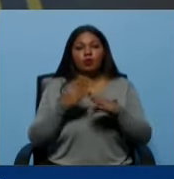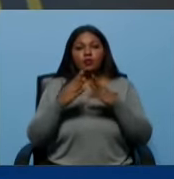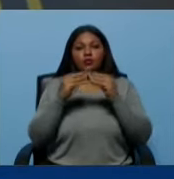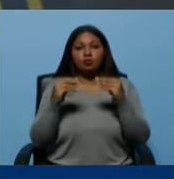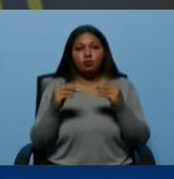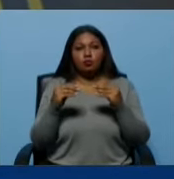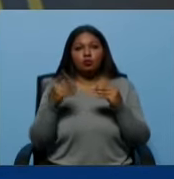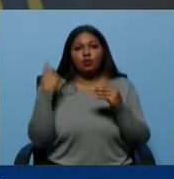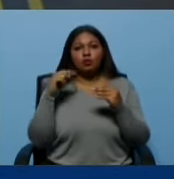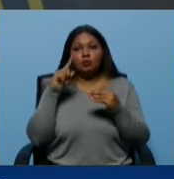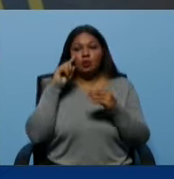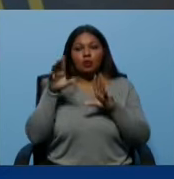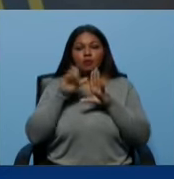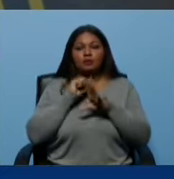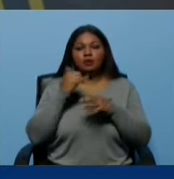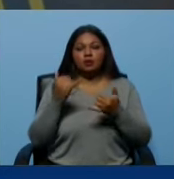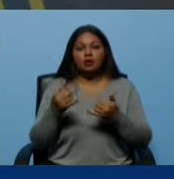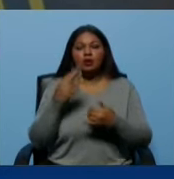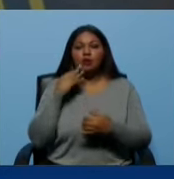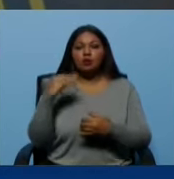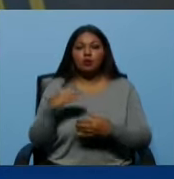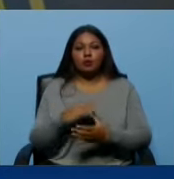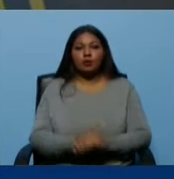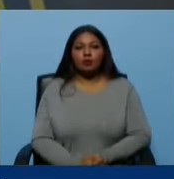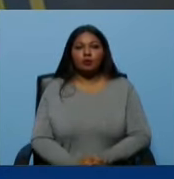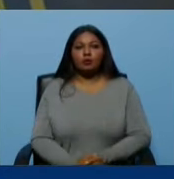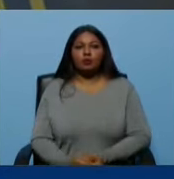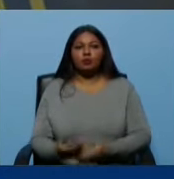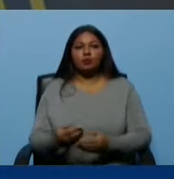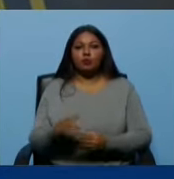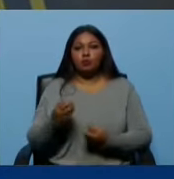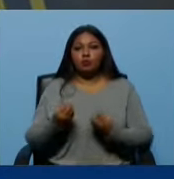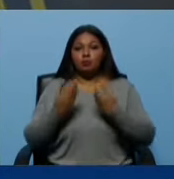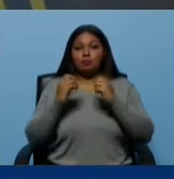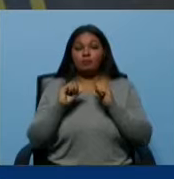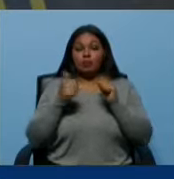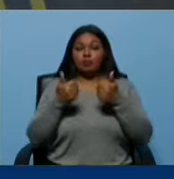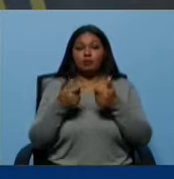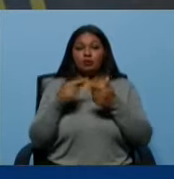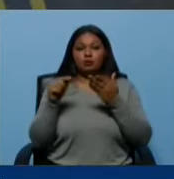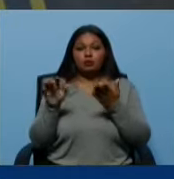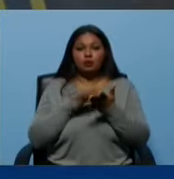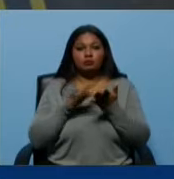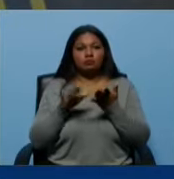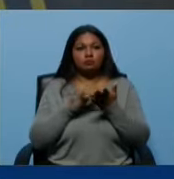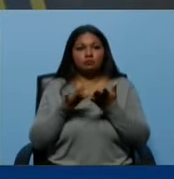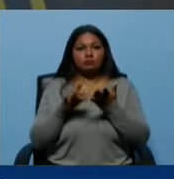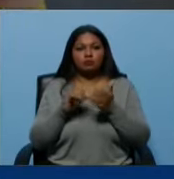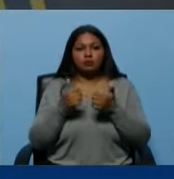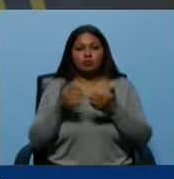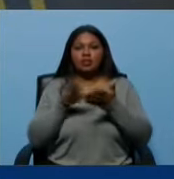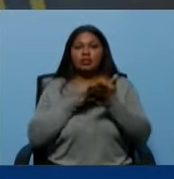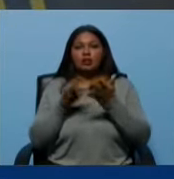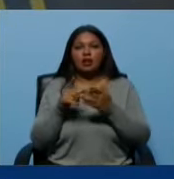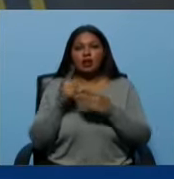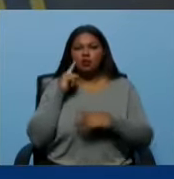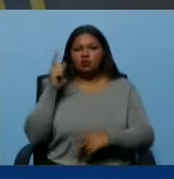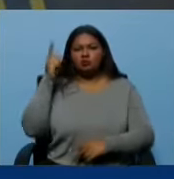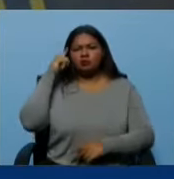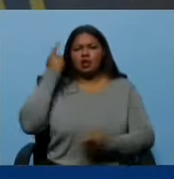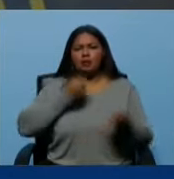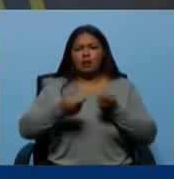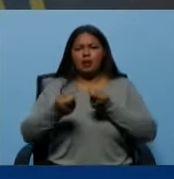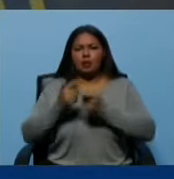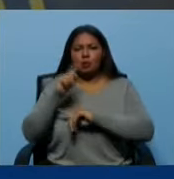percepción de que los chamos, como son nativos digitales, como nacieron con este aparatico en la mano, ellos lo saben manejar.